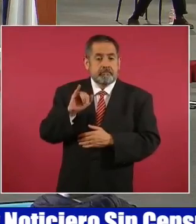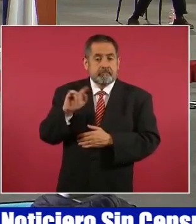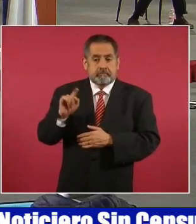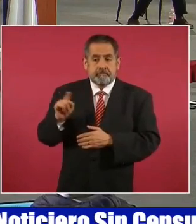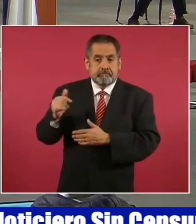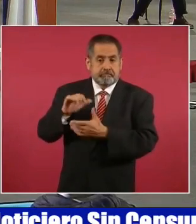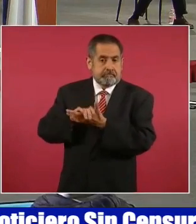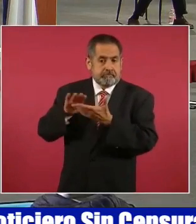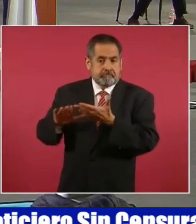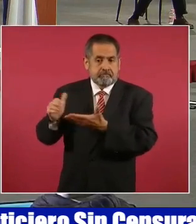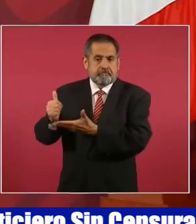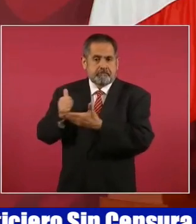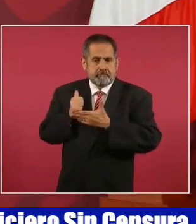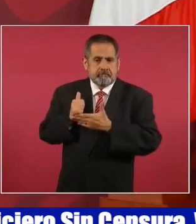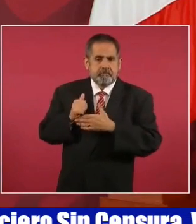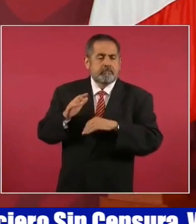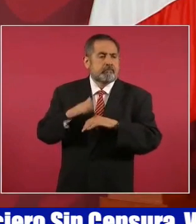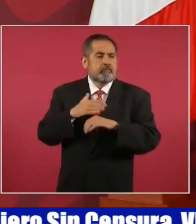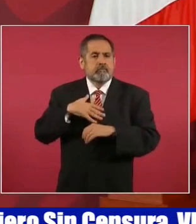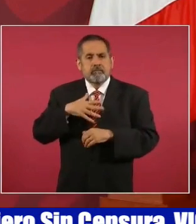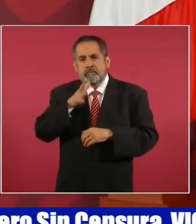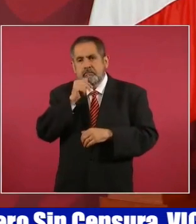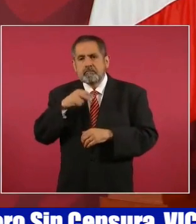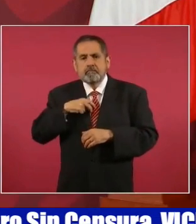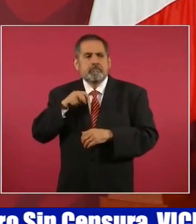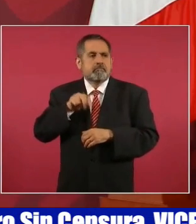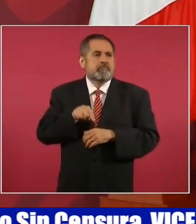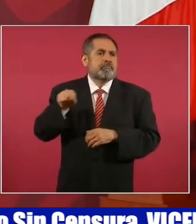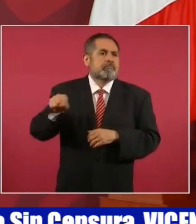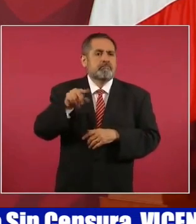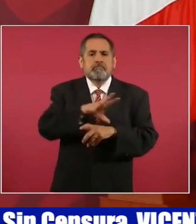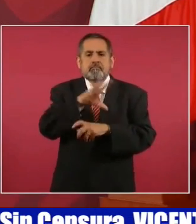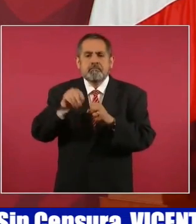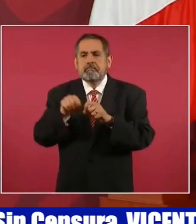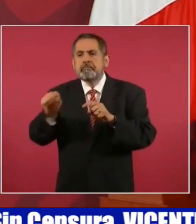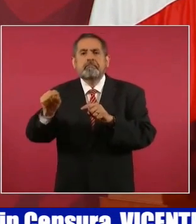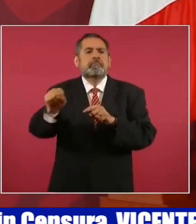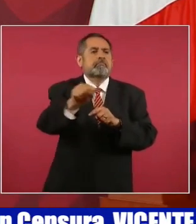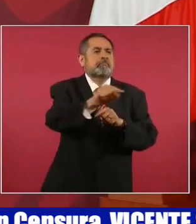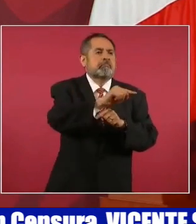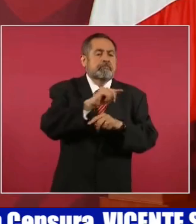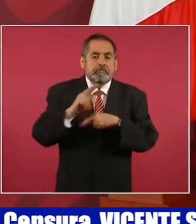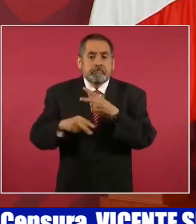Porque no puedo estar en todos los actos y